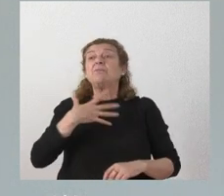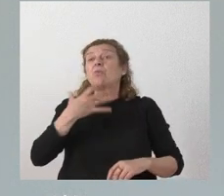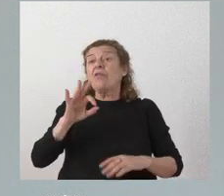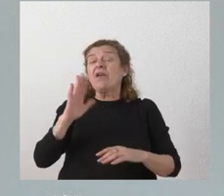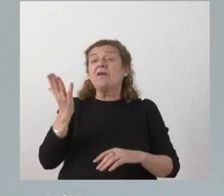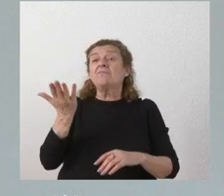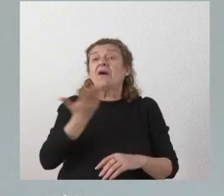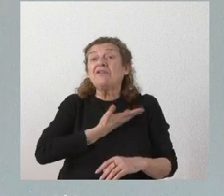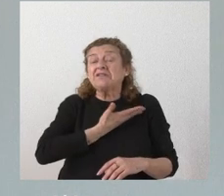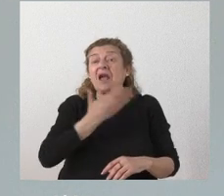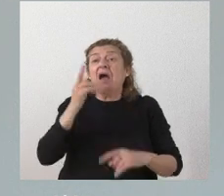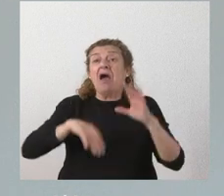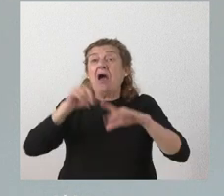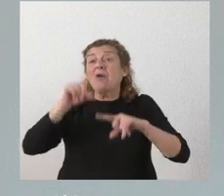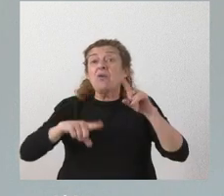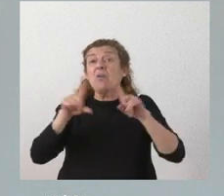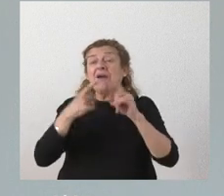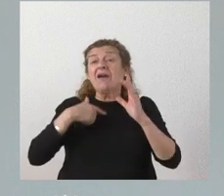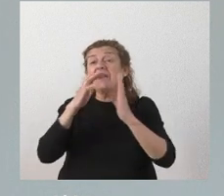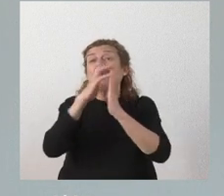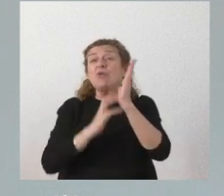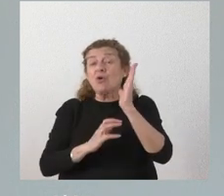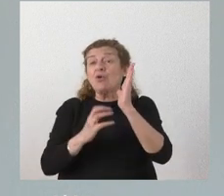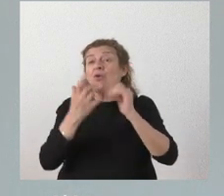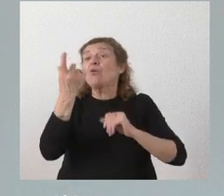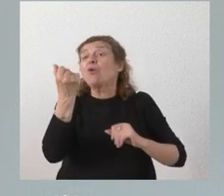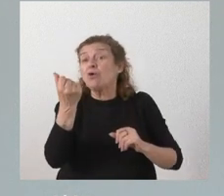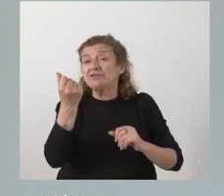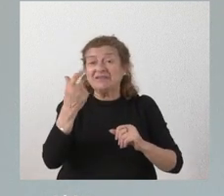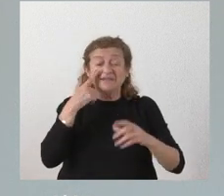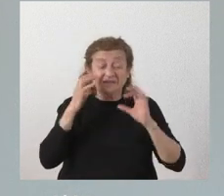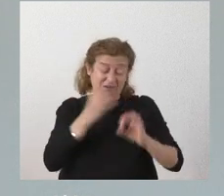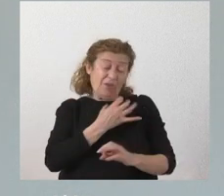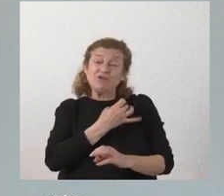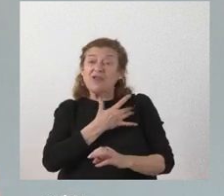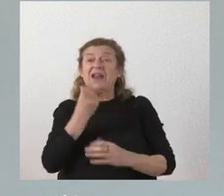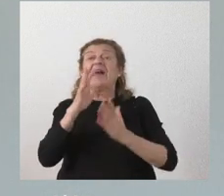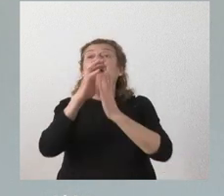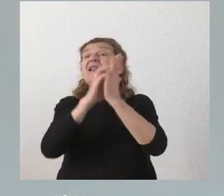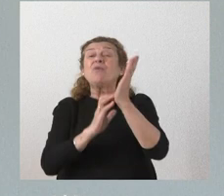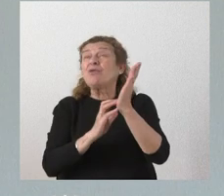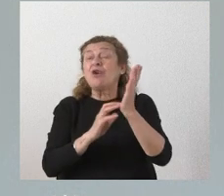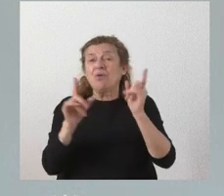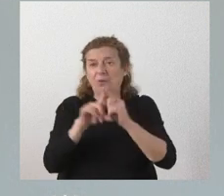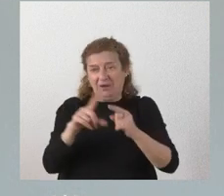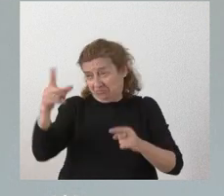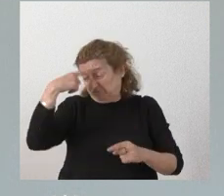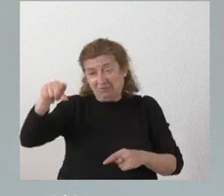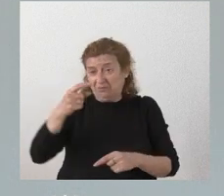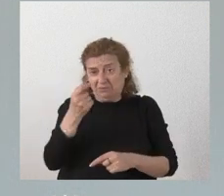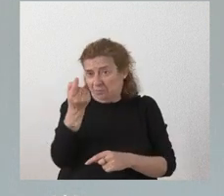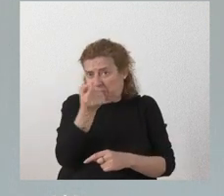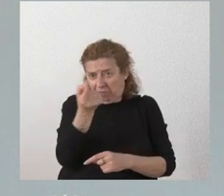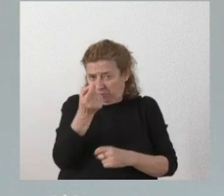alguna medida esa reducción en los costes de seguridad social la reducción ha sido ínfima como usted conoce claramente